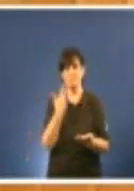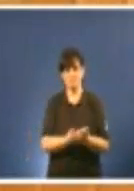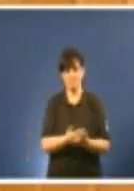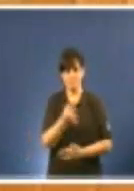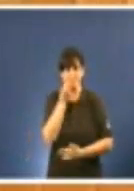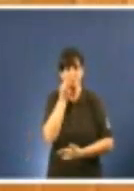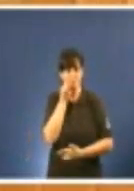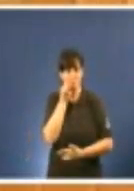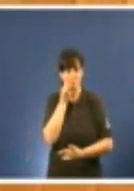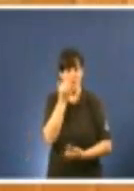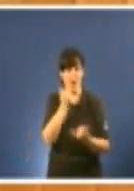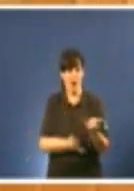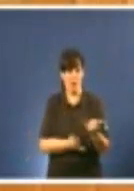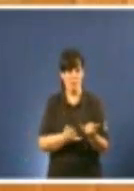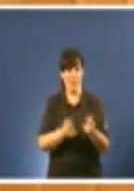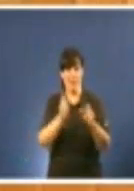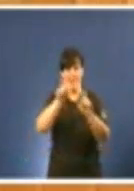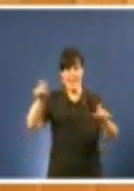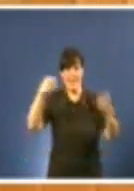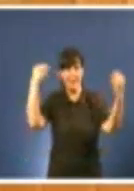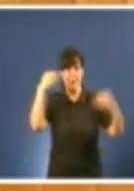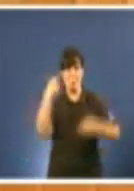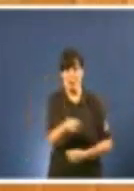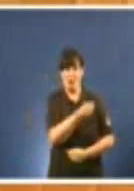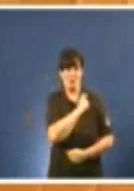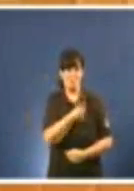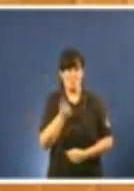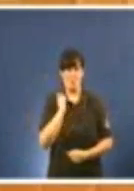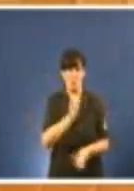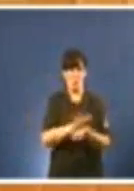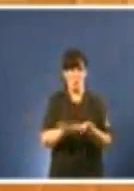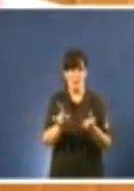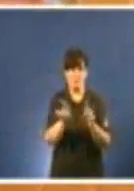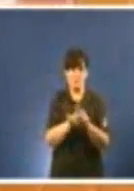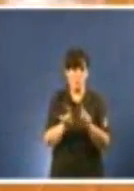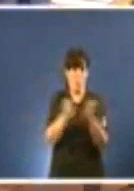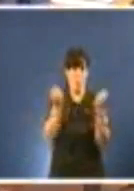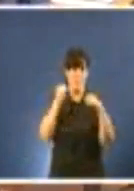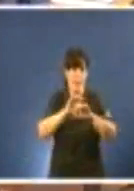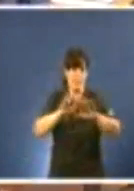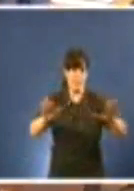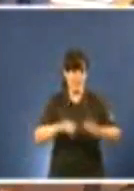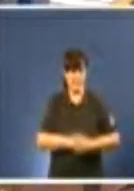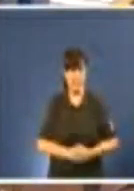explotación gratuita da mocedade como man de obra que non cobra. Nada máis, da mocedade. obrigada. Obrigado.